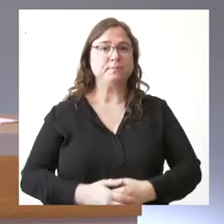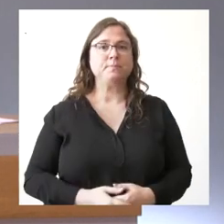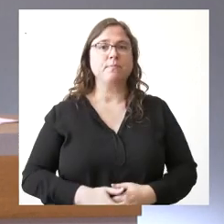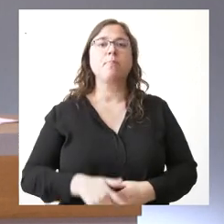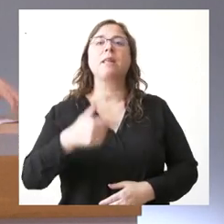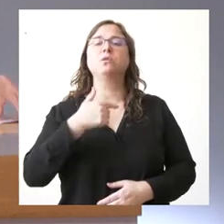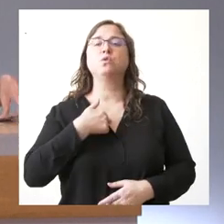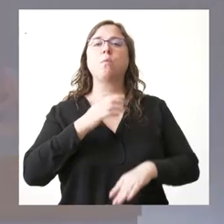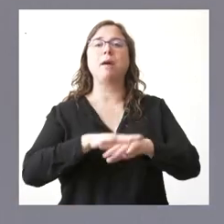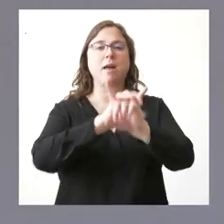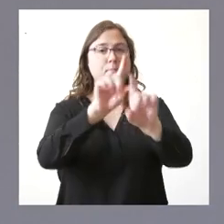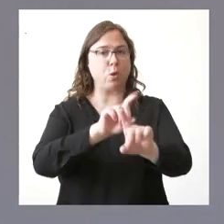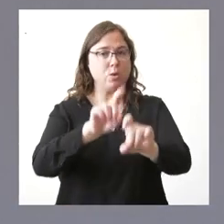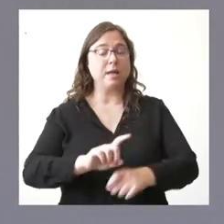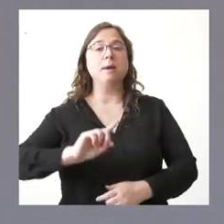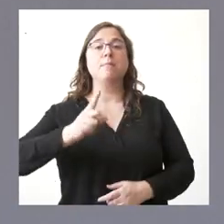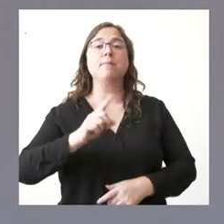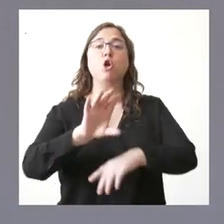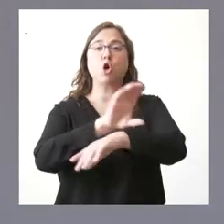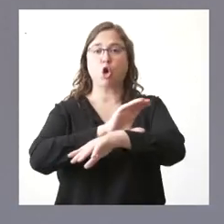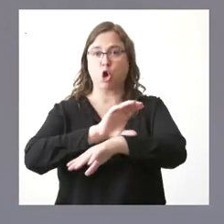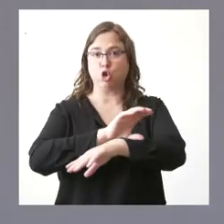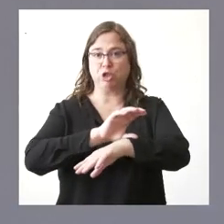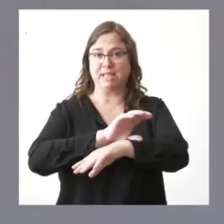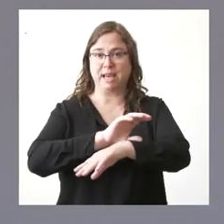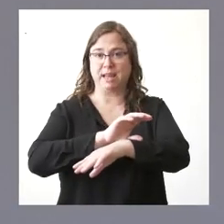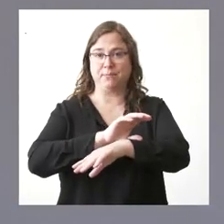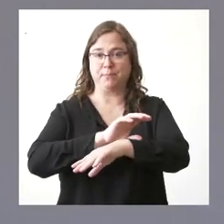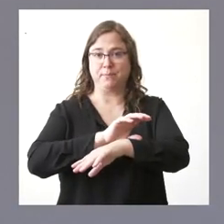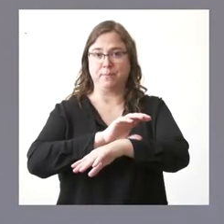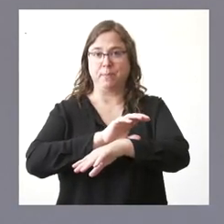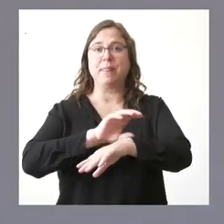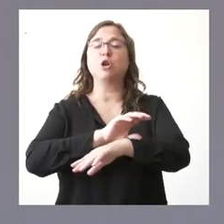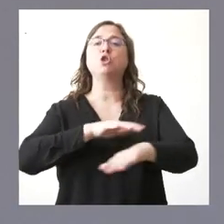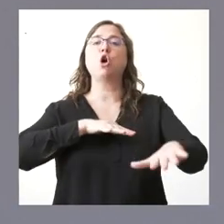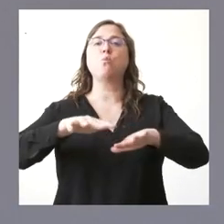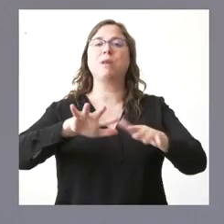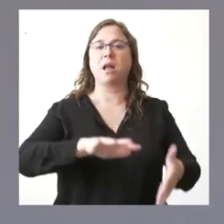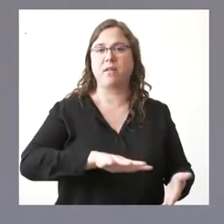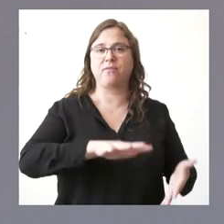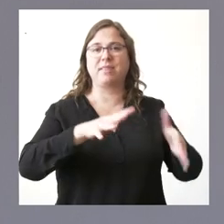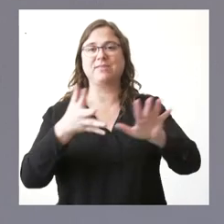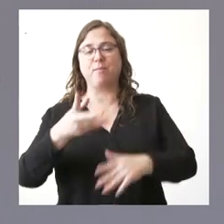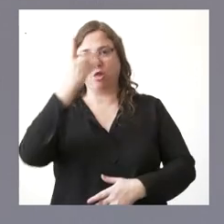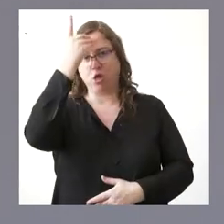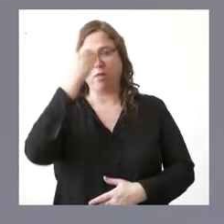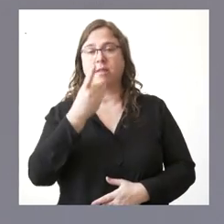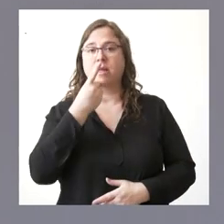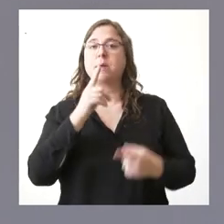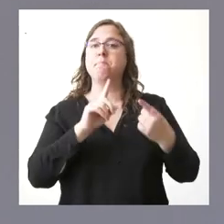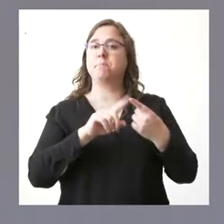disposición para las preguntas. En primer lugar, la consejera de Movilidad y Transformación Digital nos ha